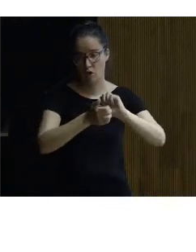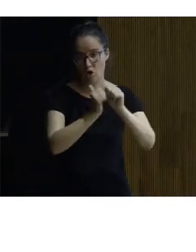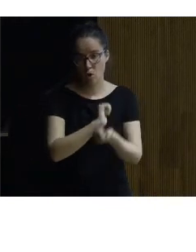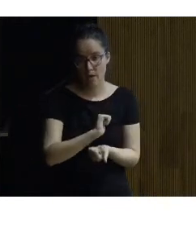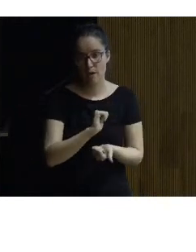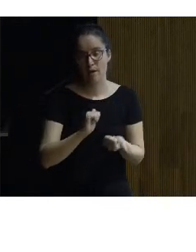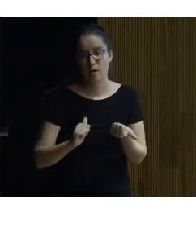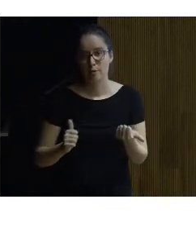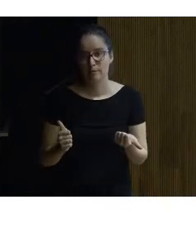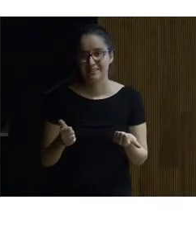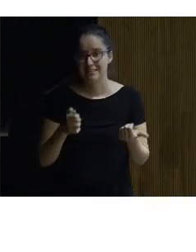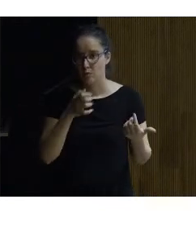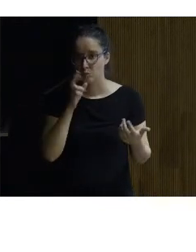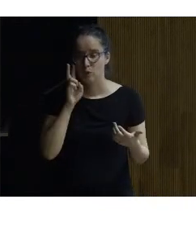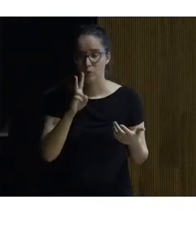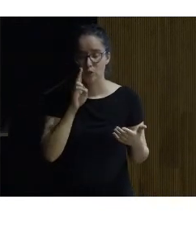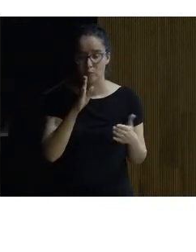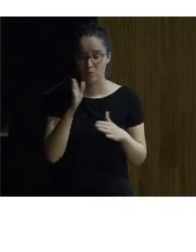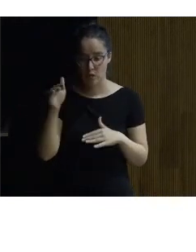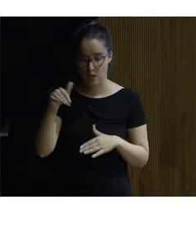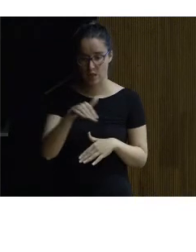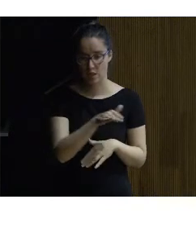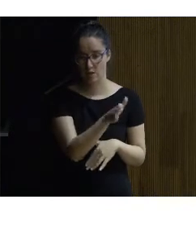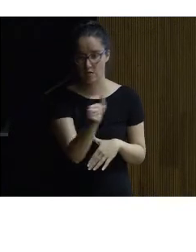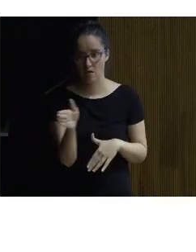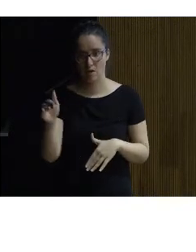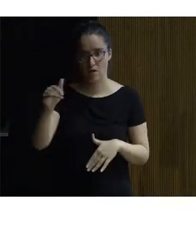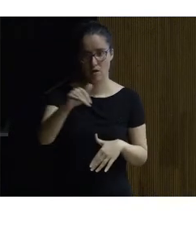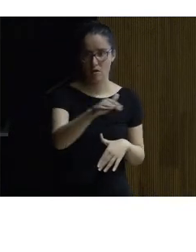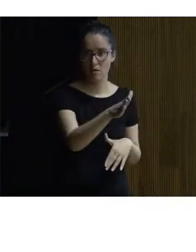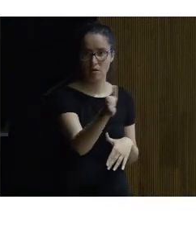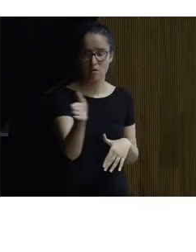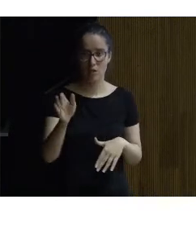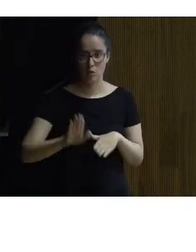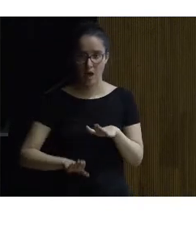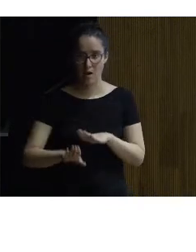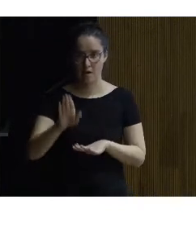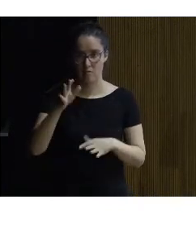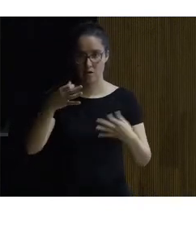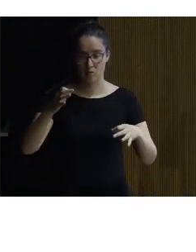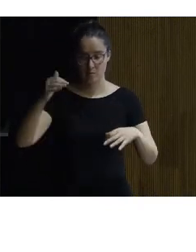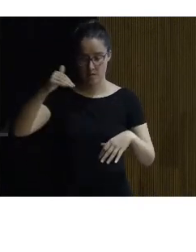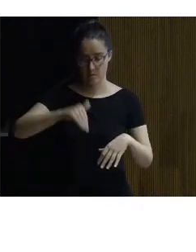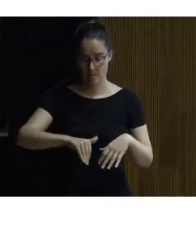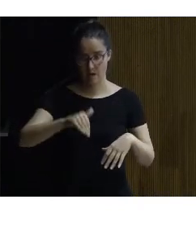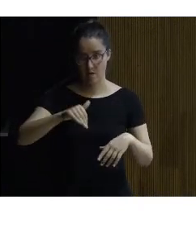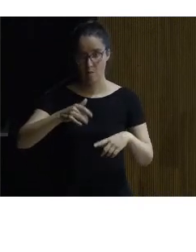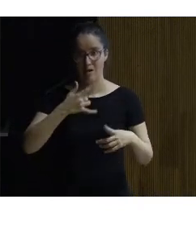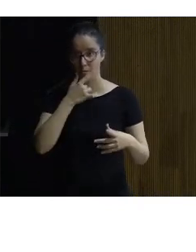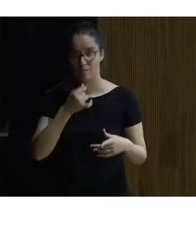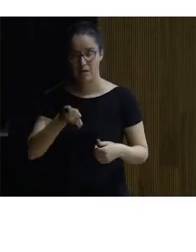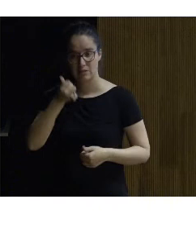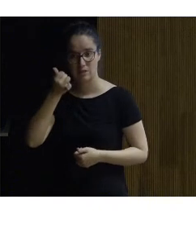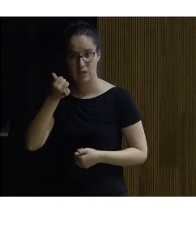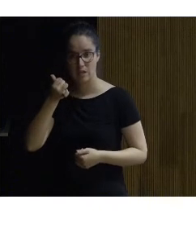estamos viendo el zigzag de una rampa que baja naturalmente para facilitar los movimientos